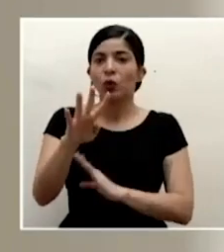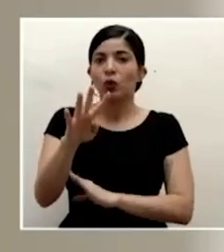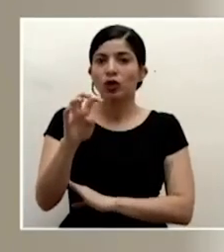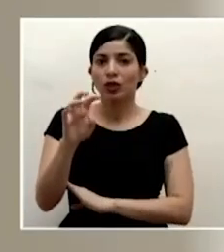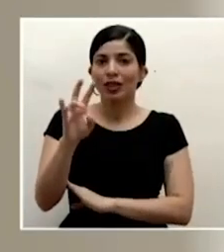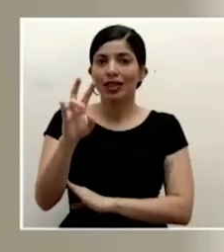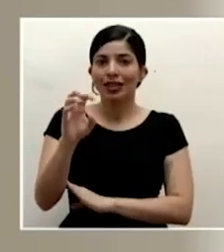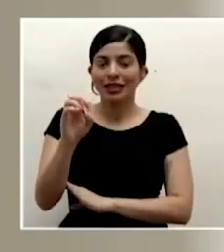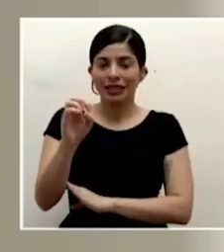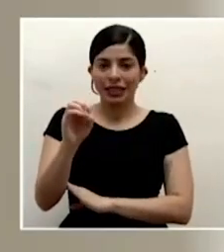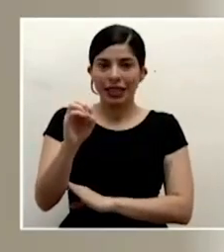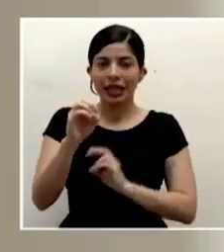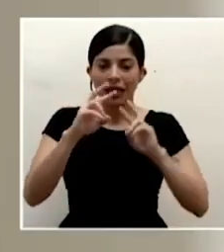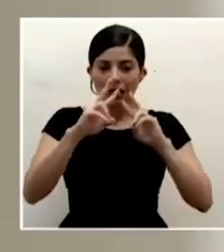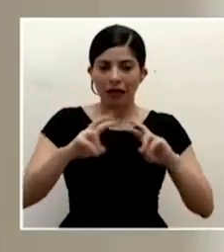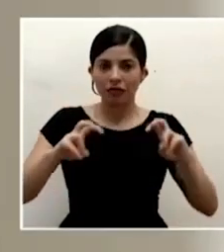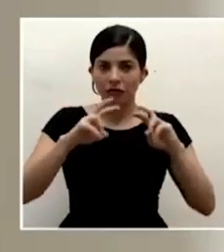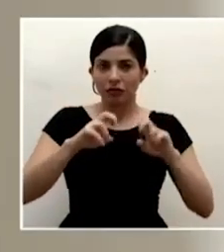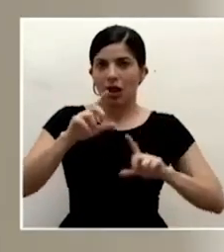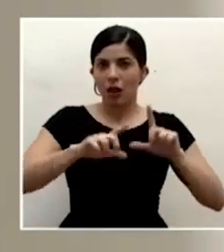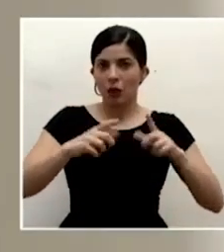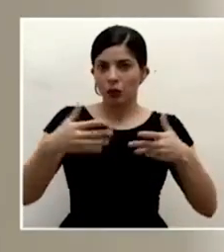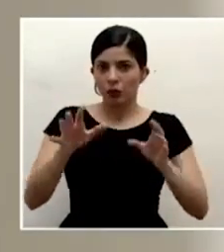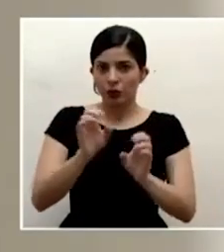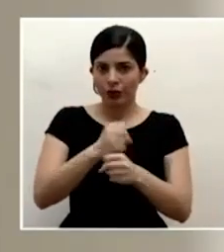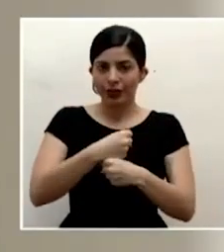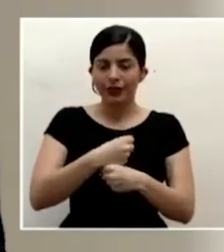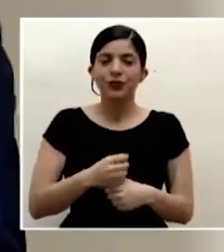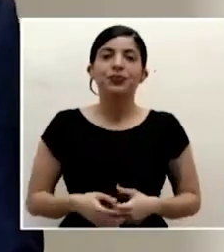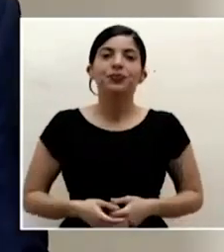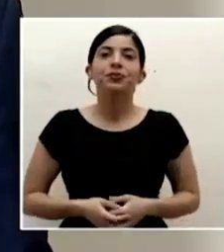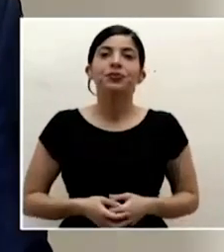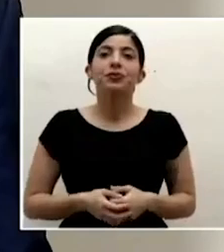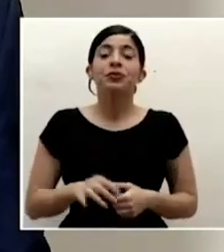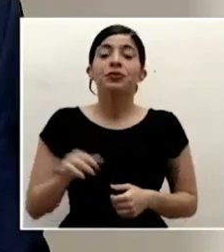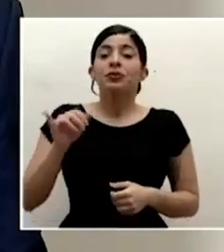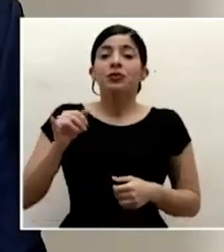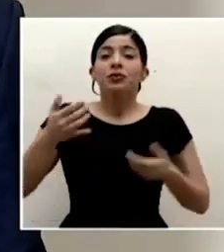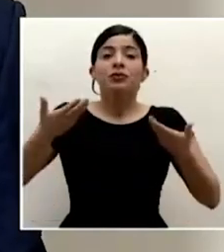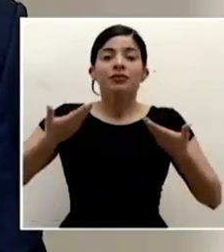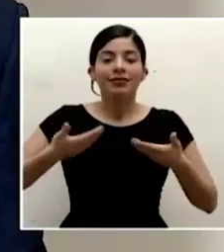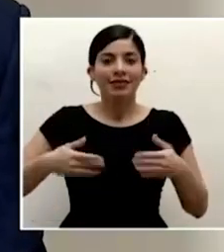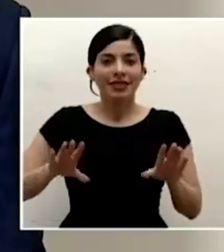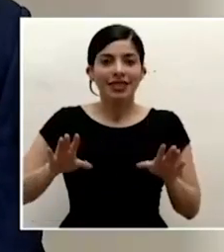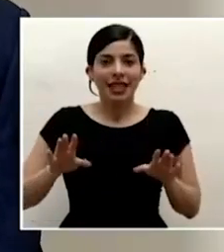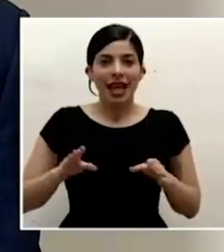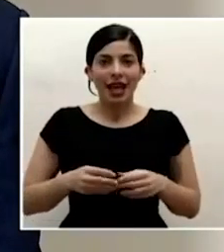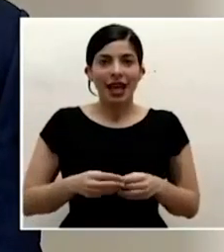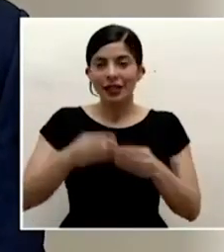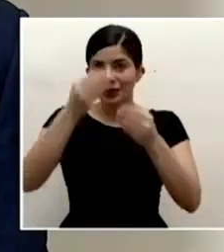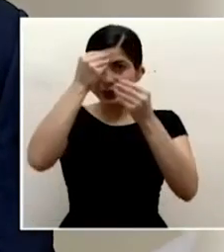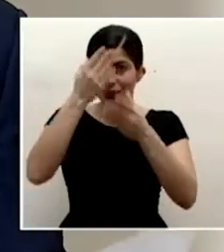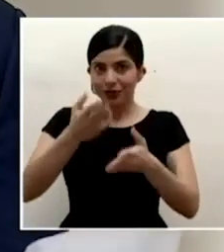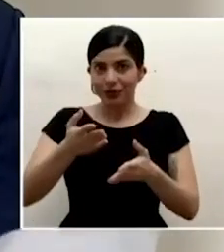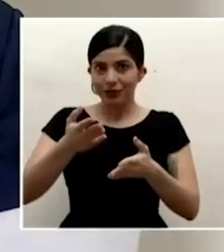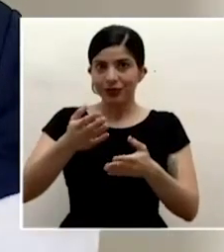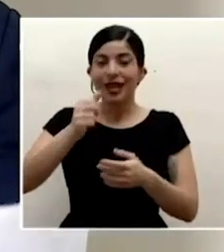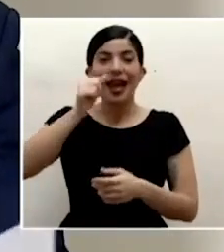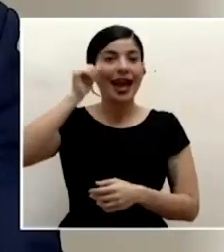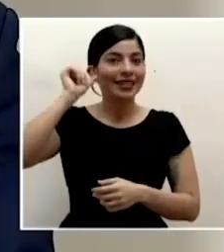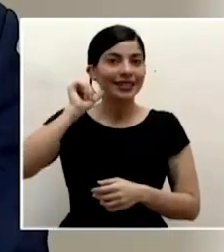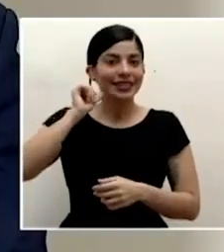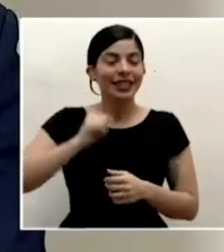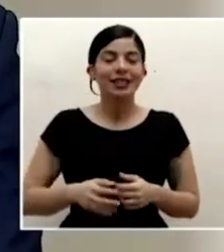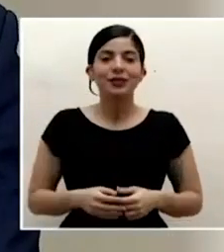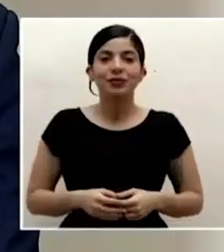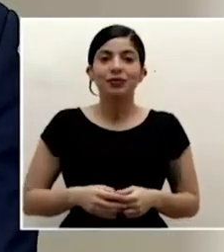setenta muestras. Como habíamos indicado el día de ayer,